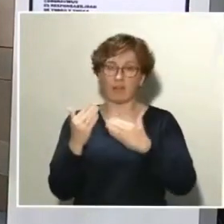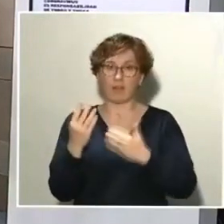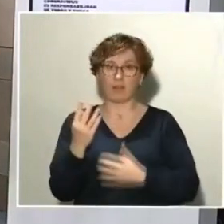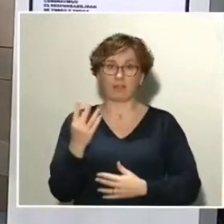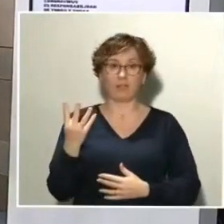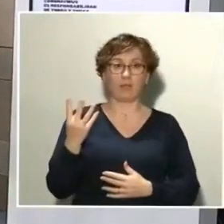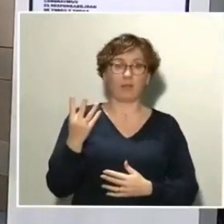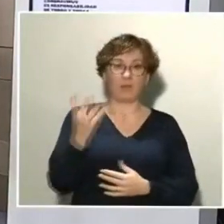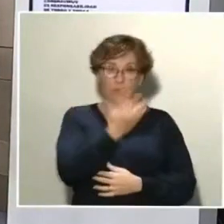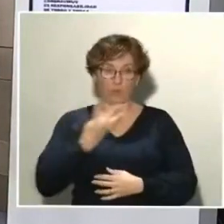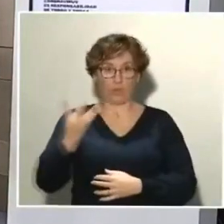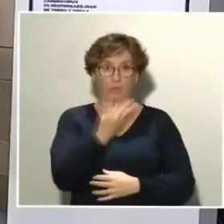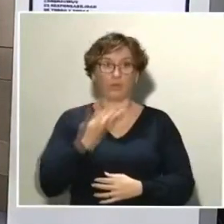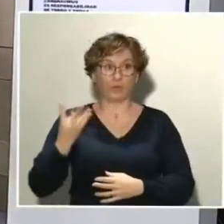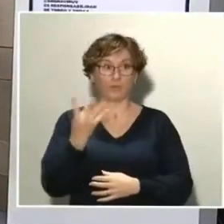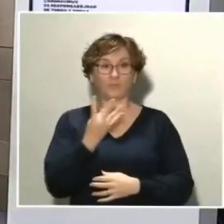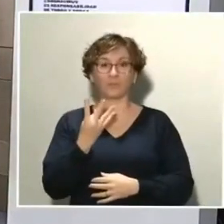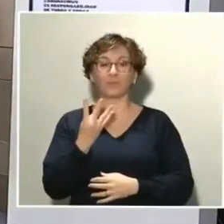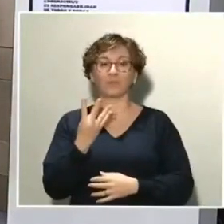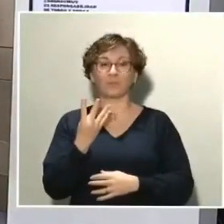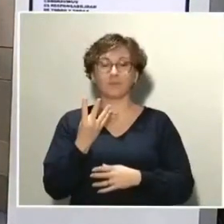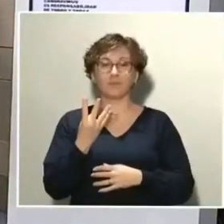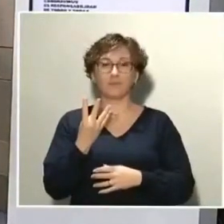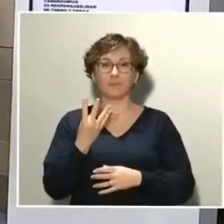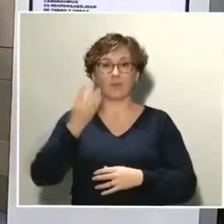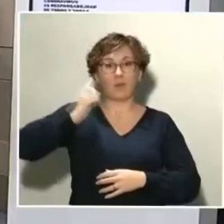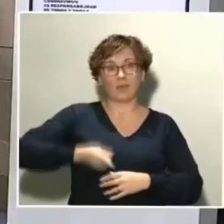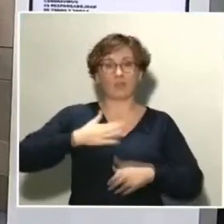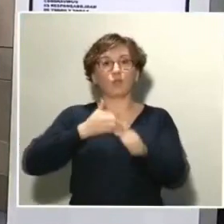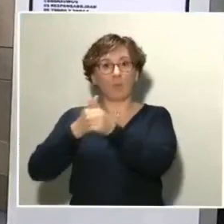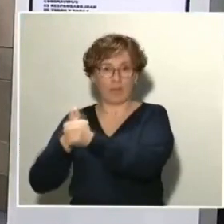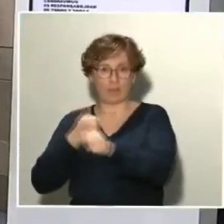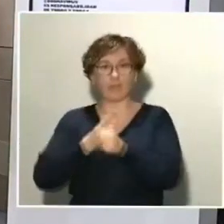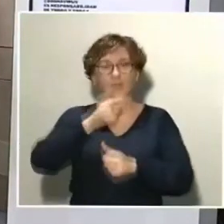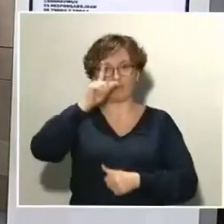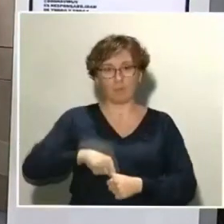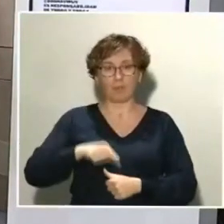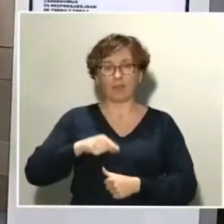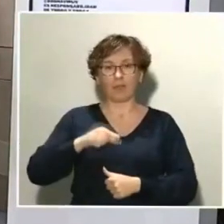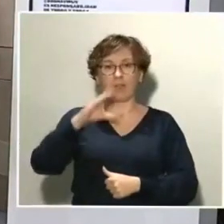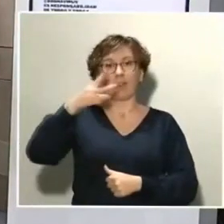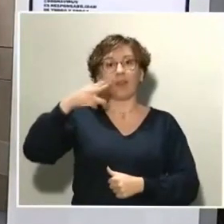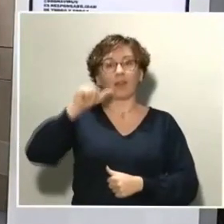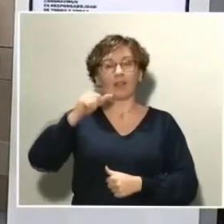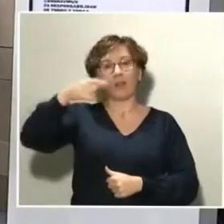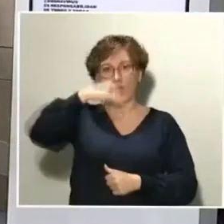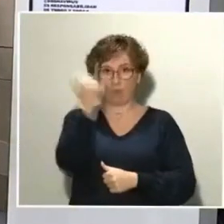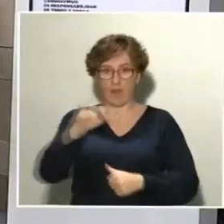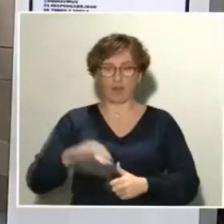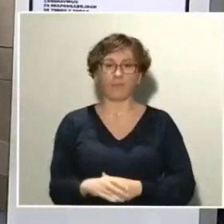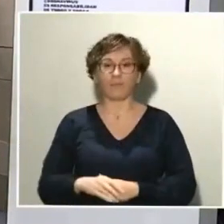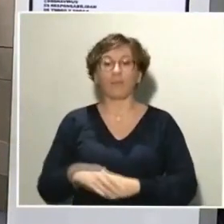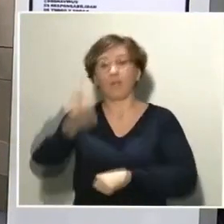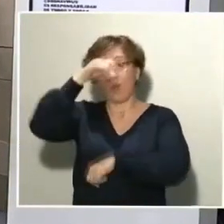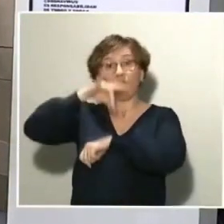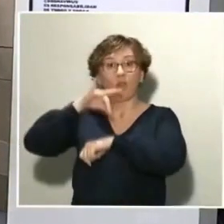Miguel Villarroya, el jefe del Estado Mayor de la Defensa y los directores operativos Laurentino Ceña y José Ángel González. Doctor Simón, le pregunta directamente